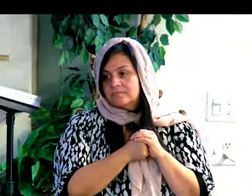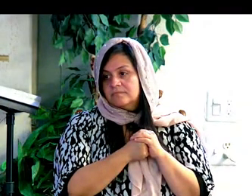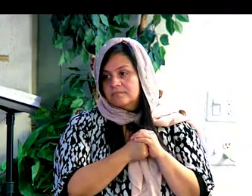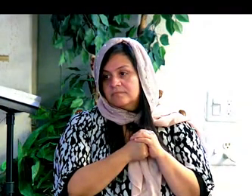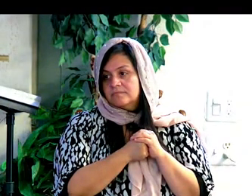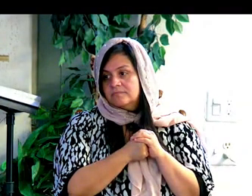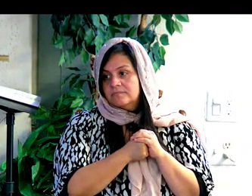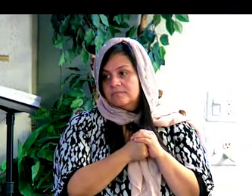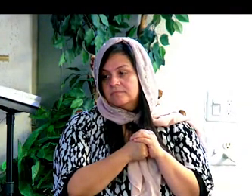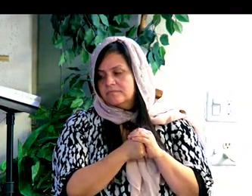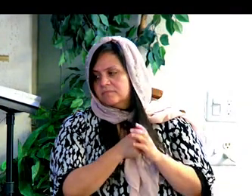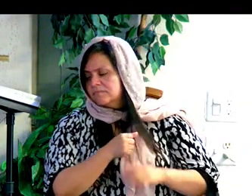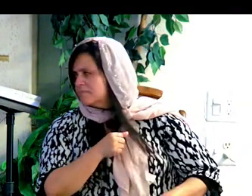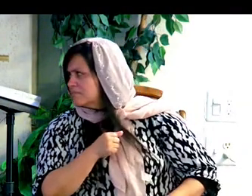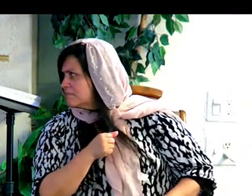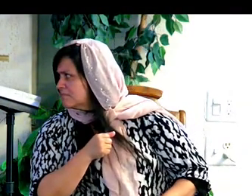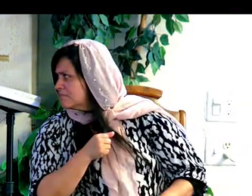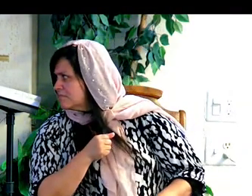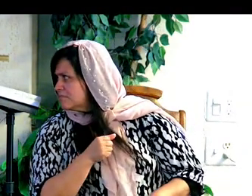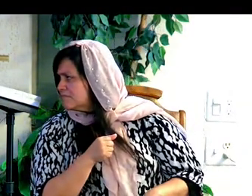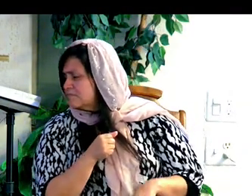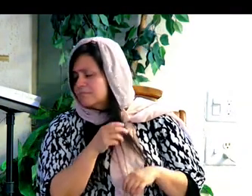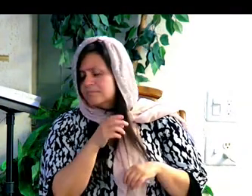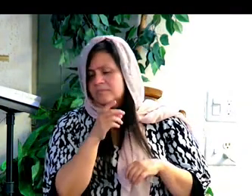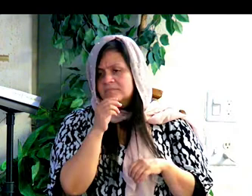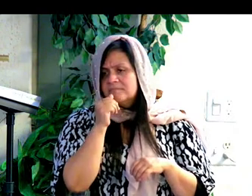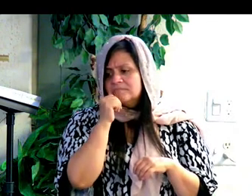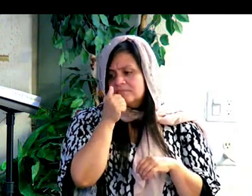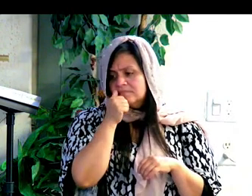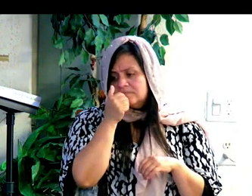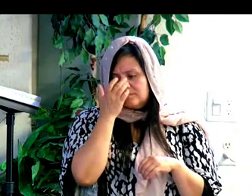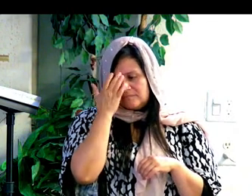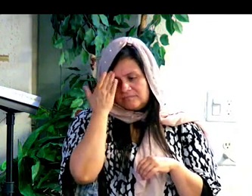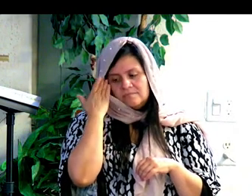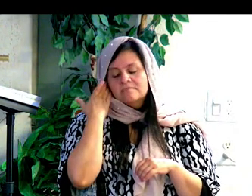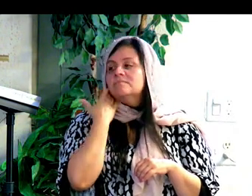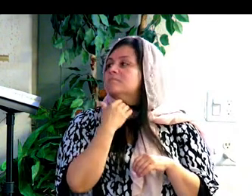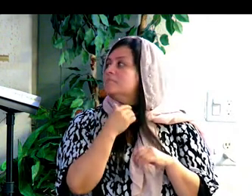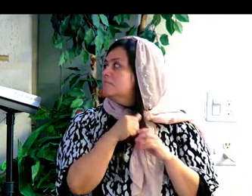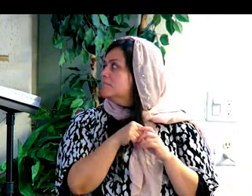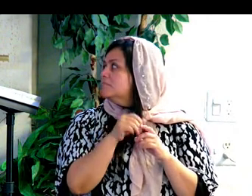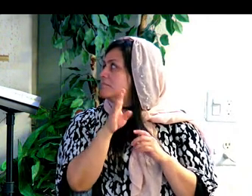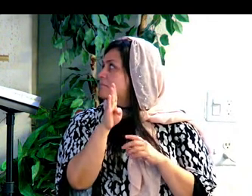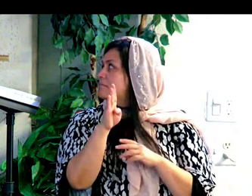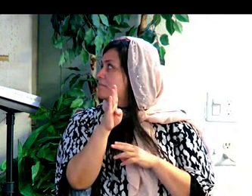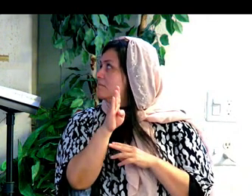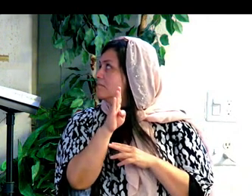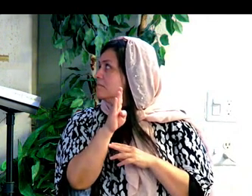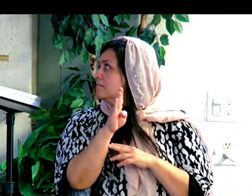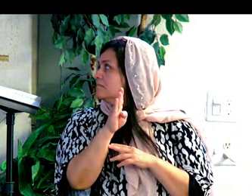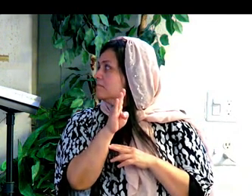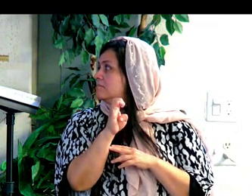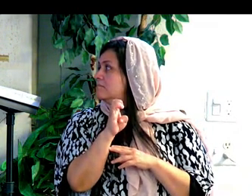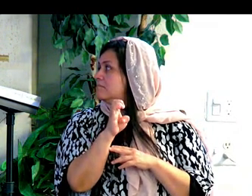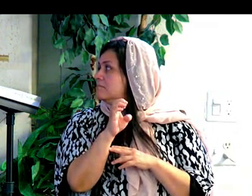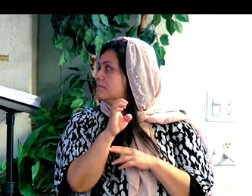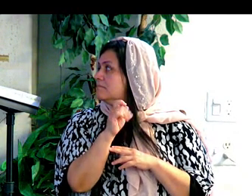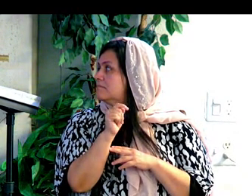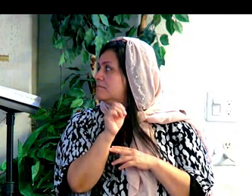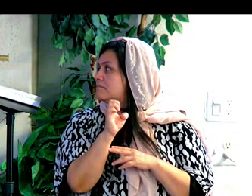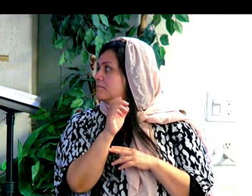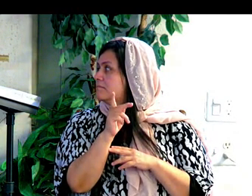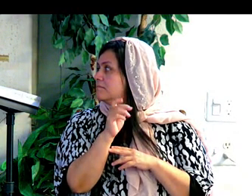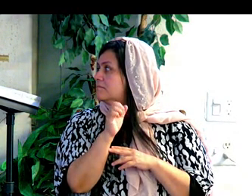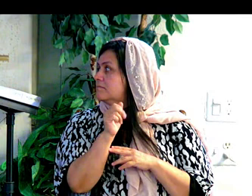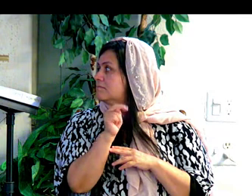Bejadek? Vamos a hacer el servicio que es Bedeken. I'm sorry, the Bedeken. Servicio. I don't do it a lot, so that's why it's hard to